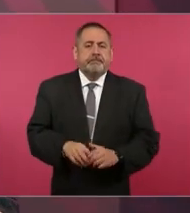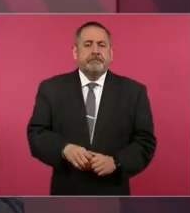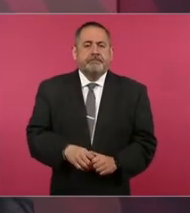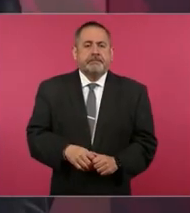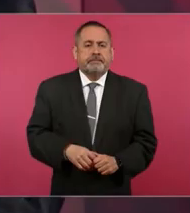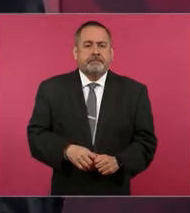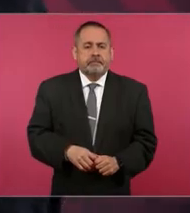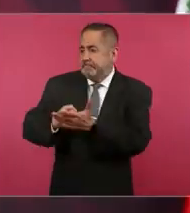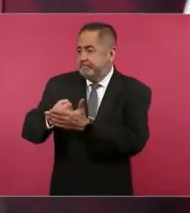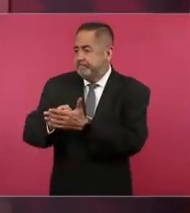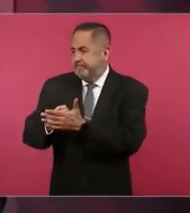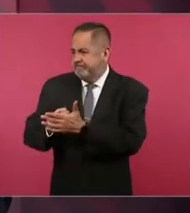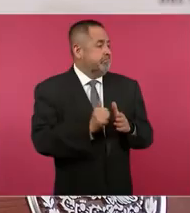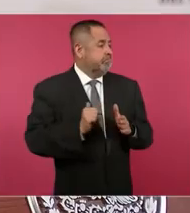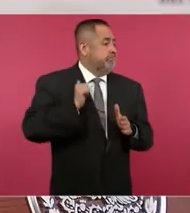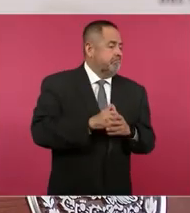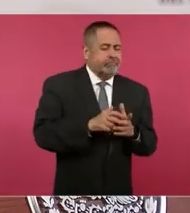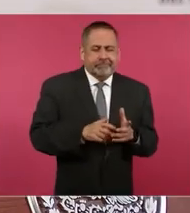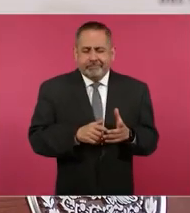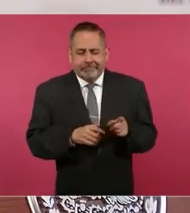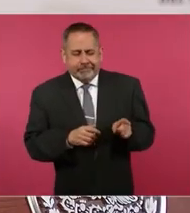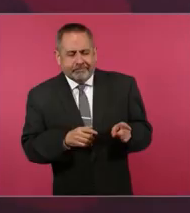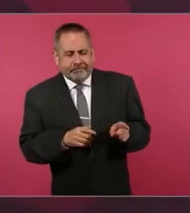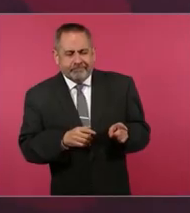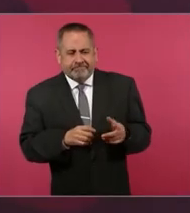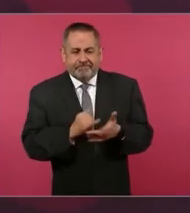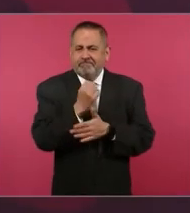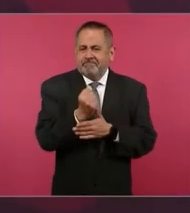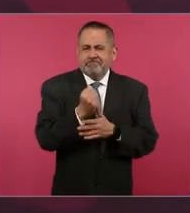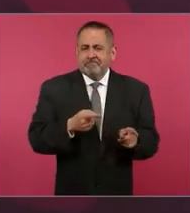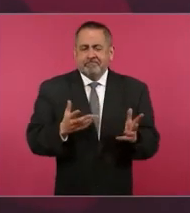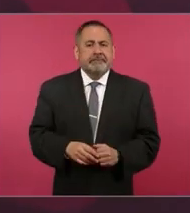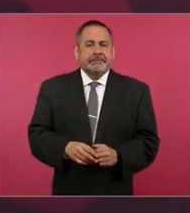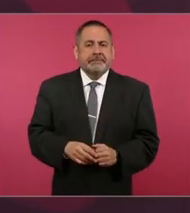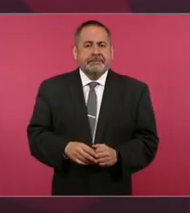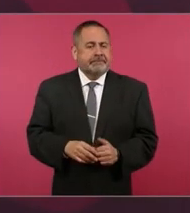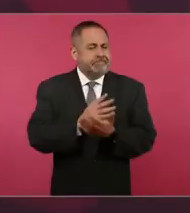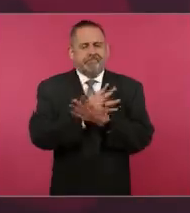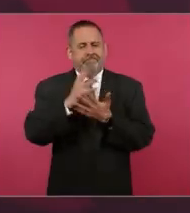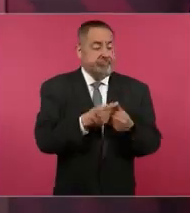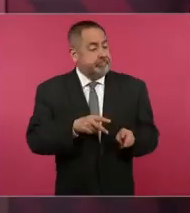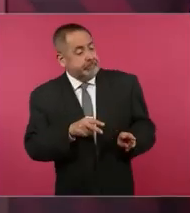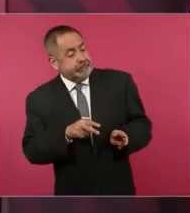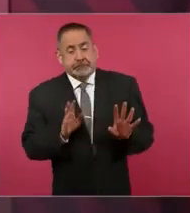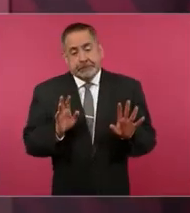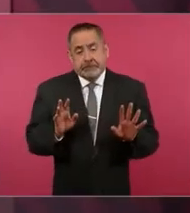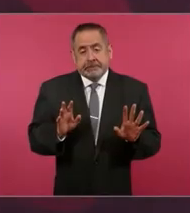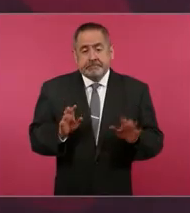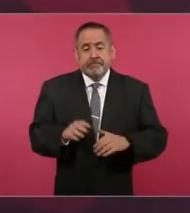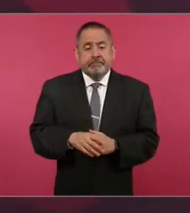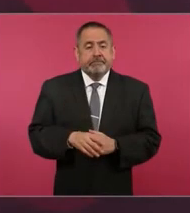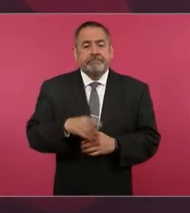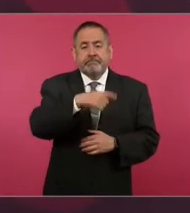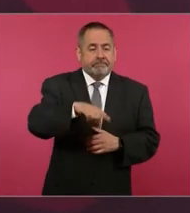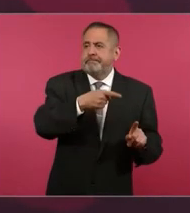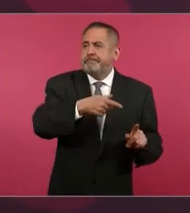que los conversos son más radicales, o sea, más extremistas, porque no dejan de